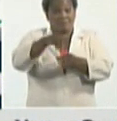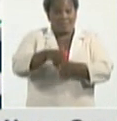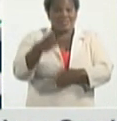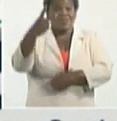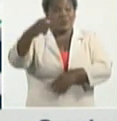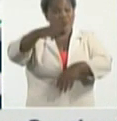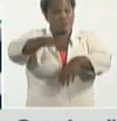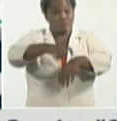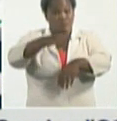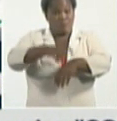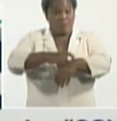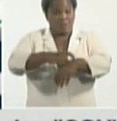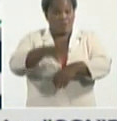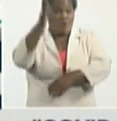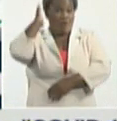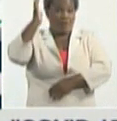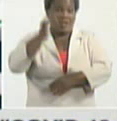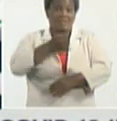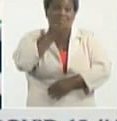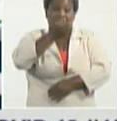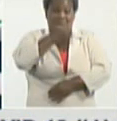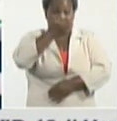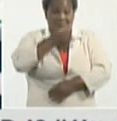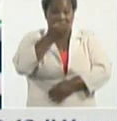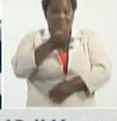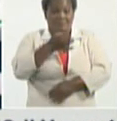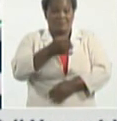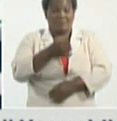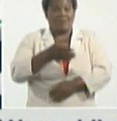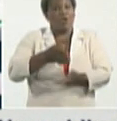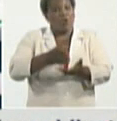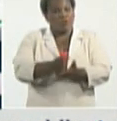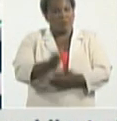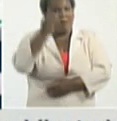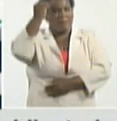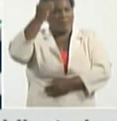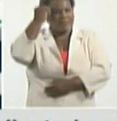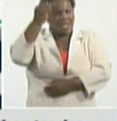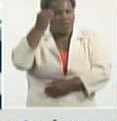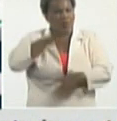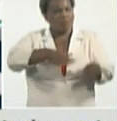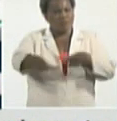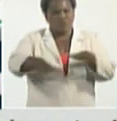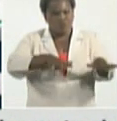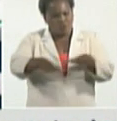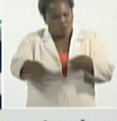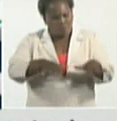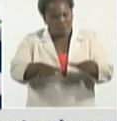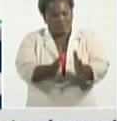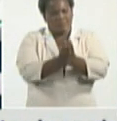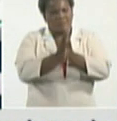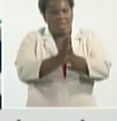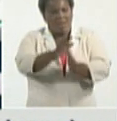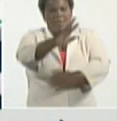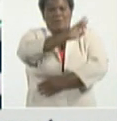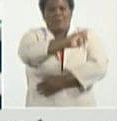segundo momento de nuestra conferencia de prensa vamos a seguir pensando a seguir actuando y accionando con responsabilidad buenos días